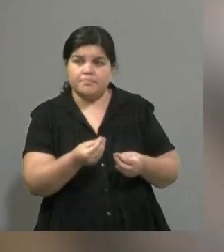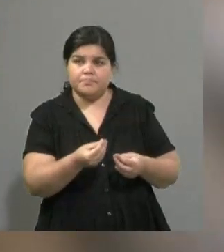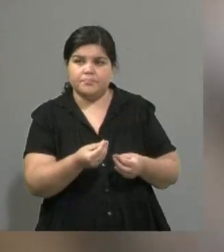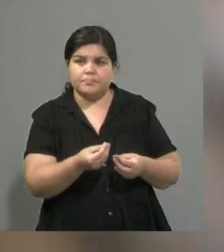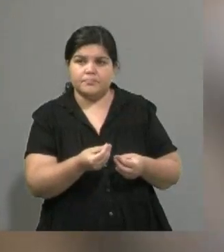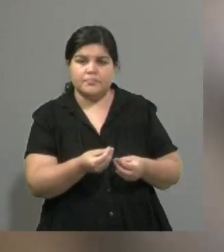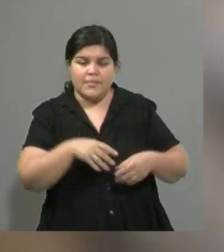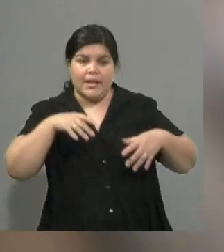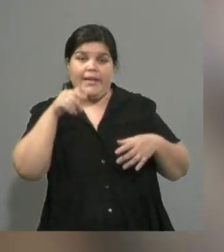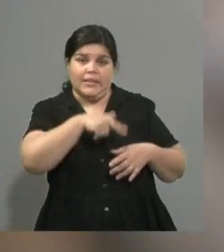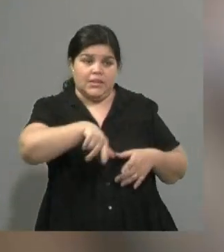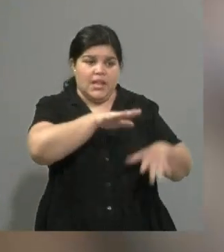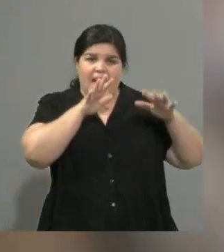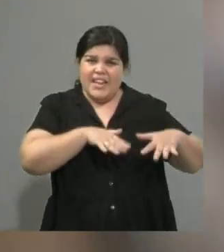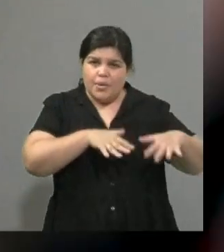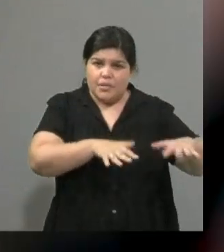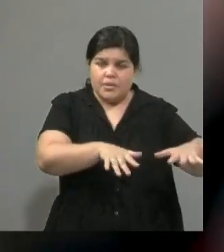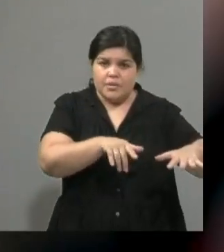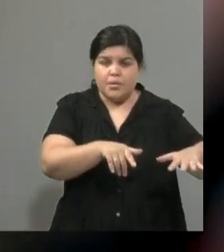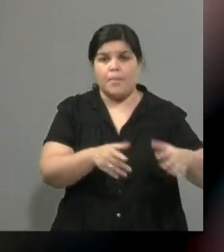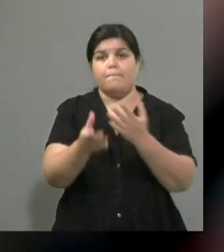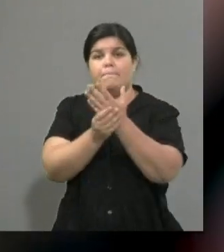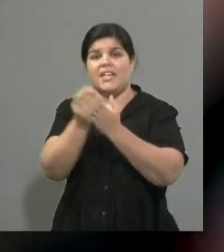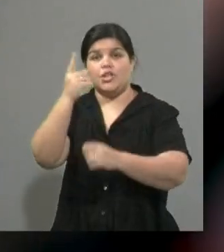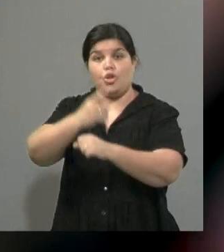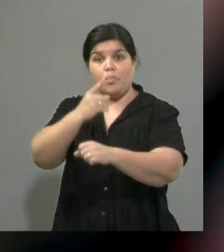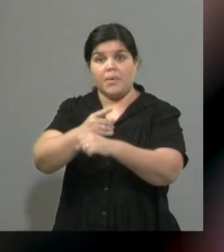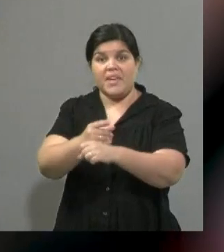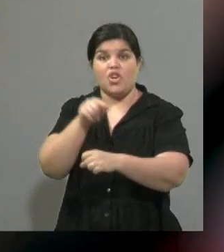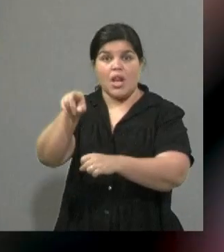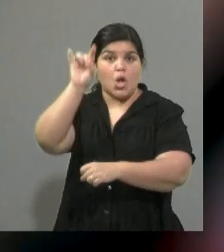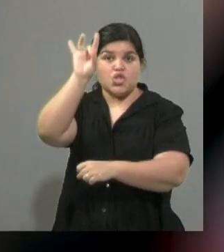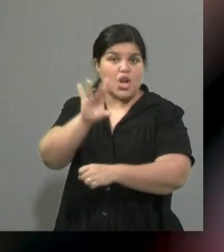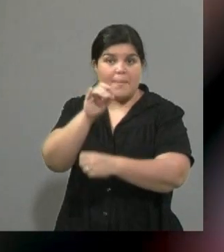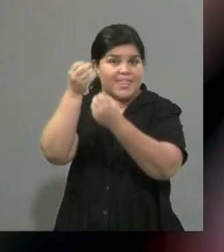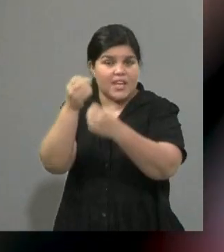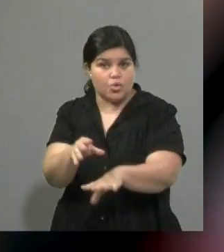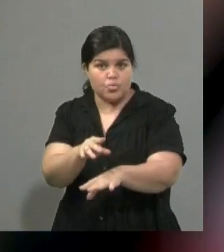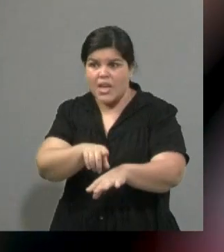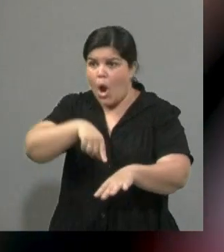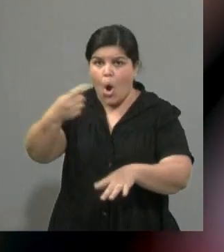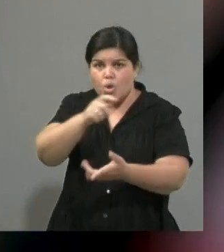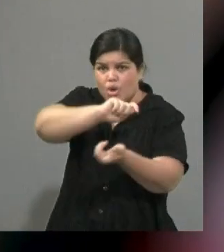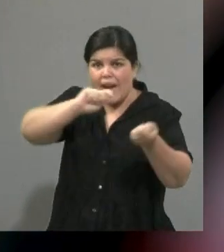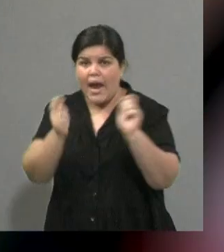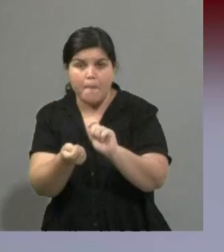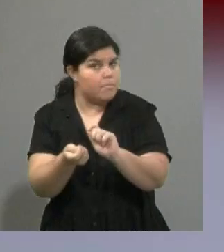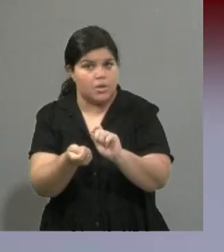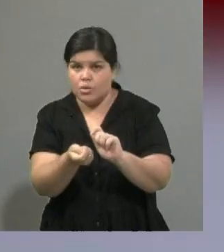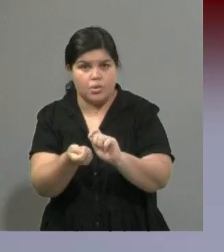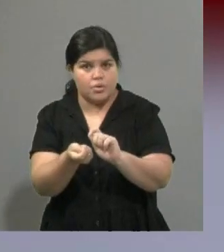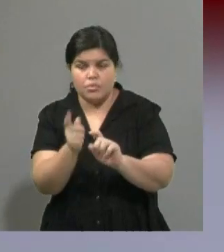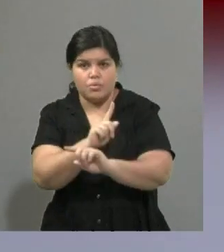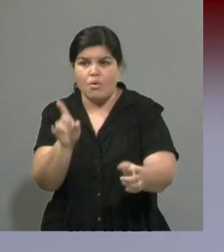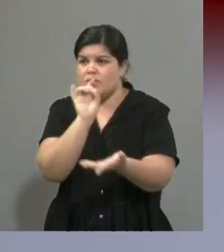Benzum, en primer momento digamos, el primer ministro Hariri. Pero después no ha habido grandes cambios estructurales, más bien todo lo